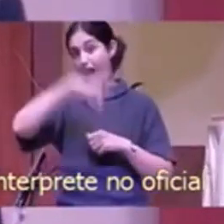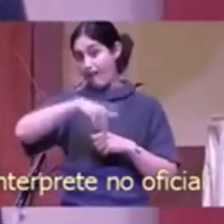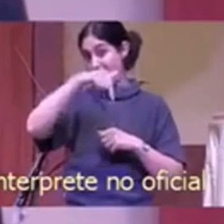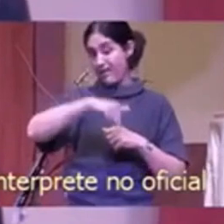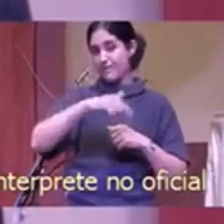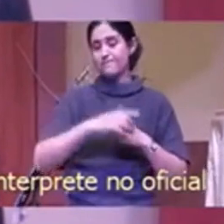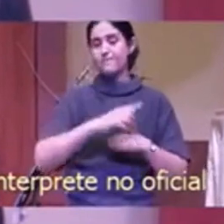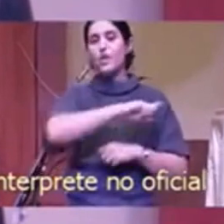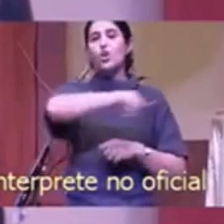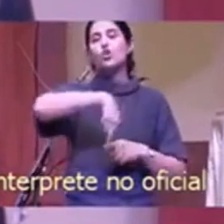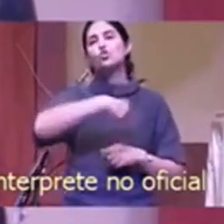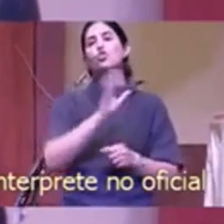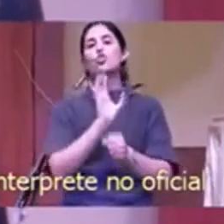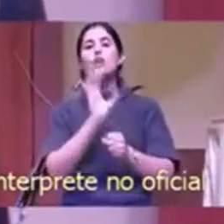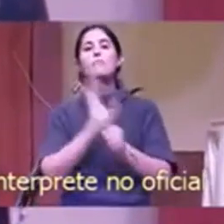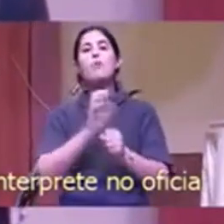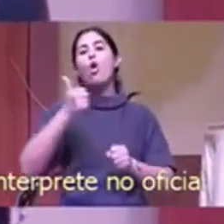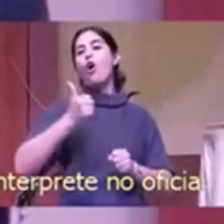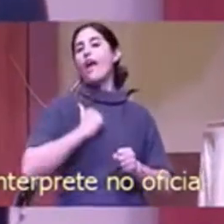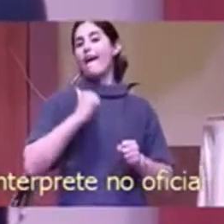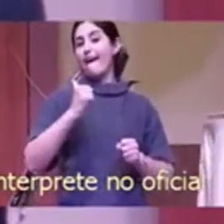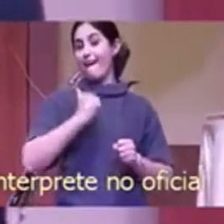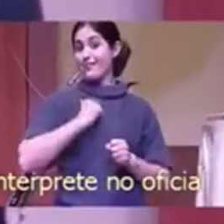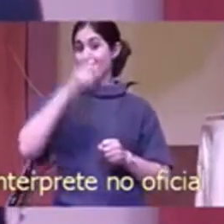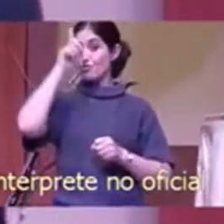Somos el ejército del Dios viviente.